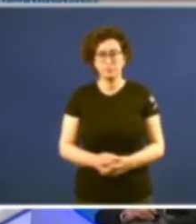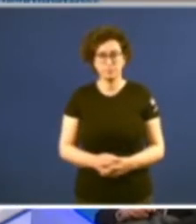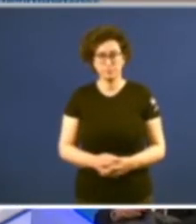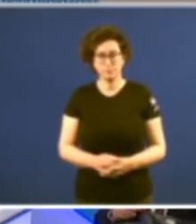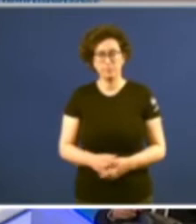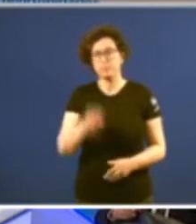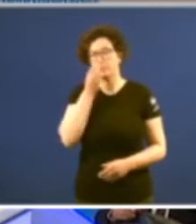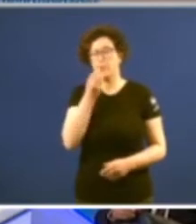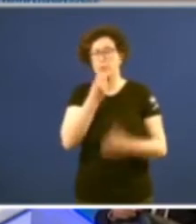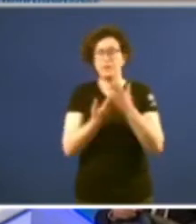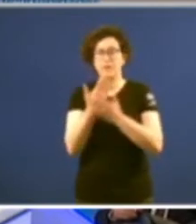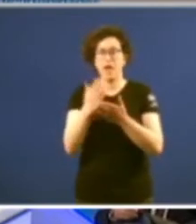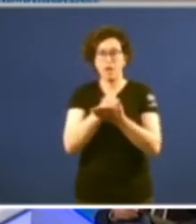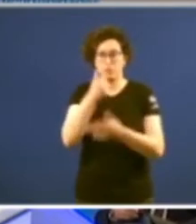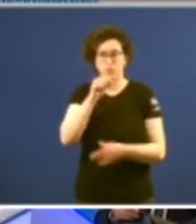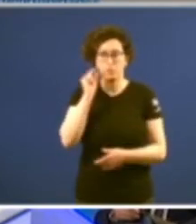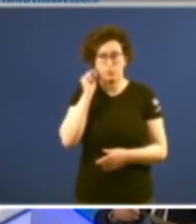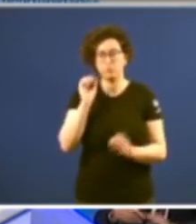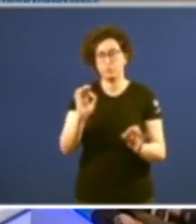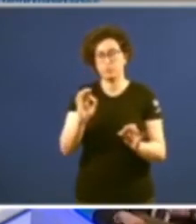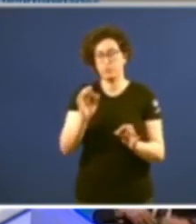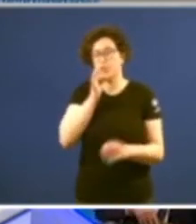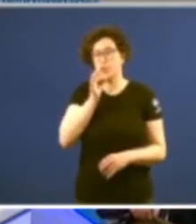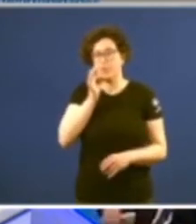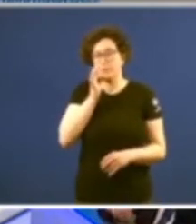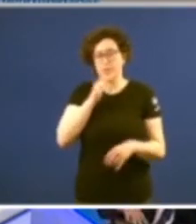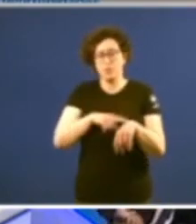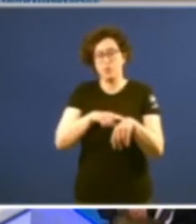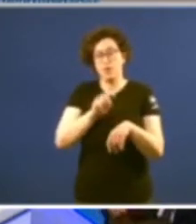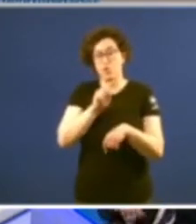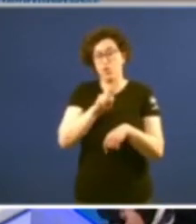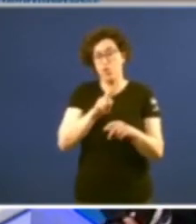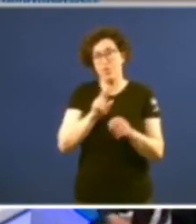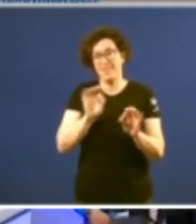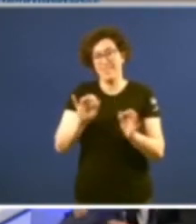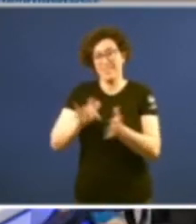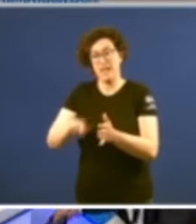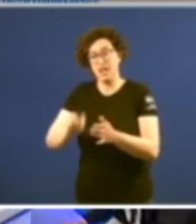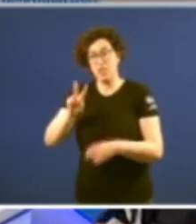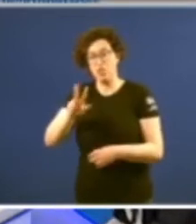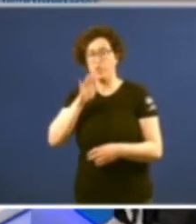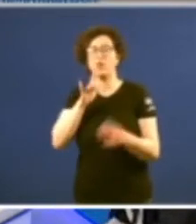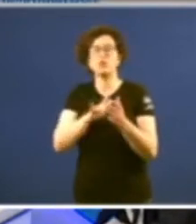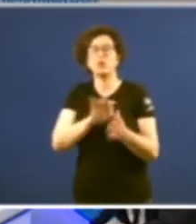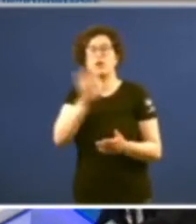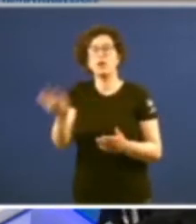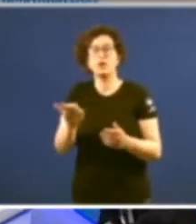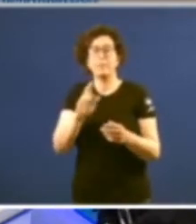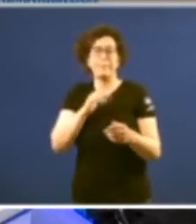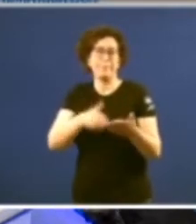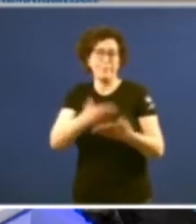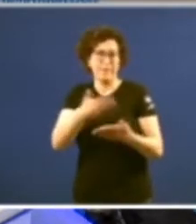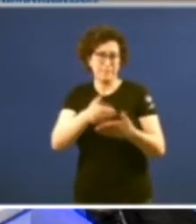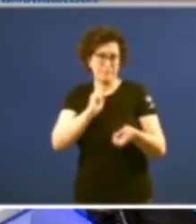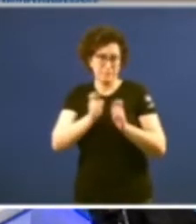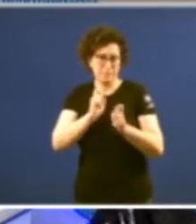ben, bo día a todos todavía na Franxa das doce deste día doce chegou o turno da prensa así que podedes